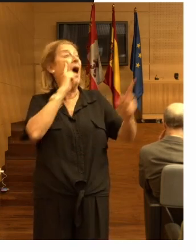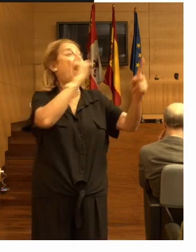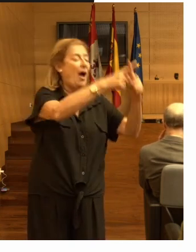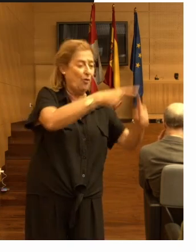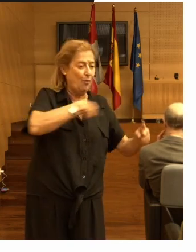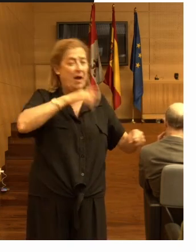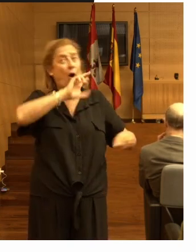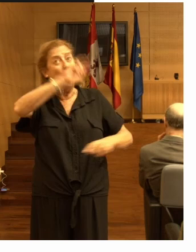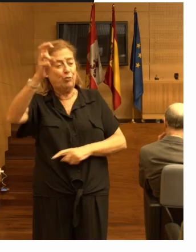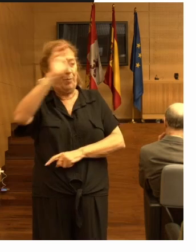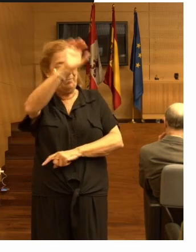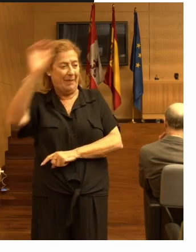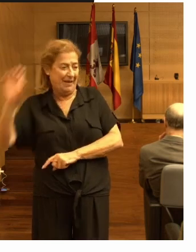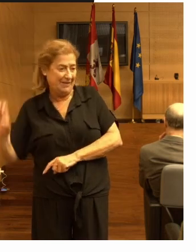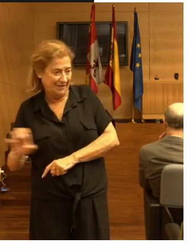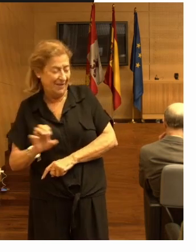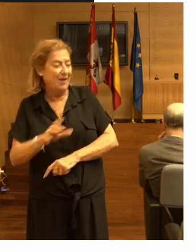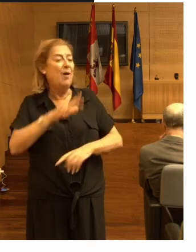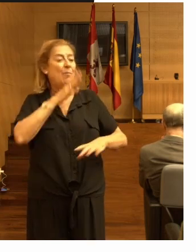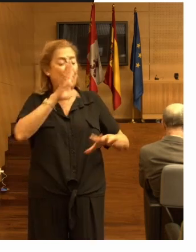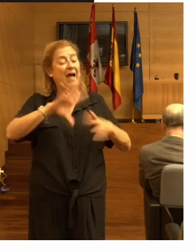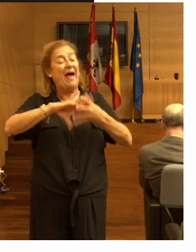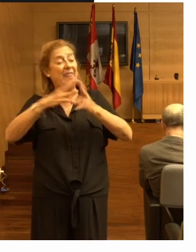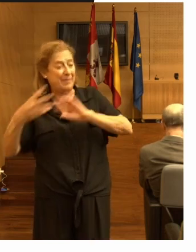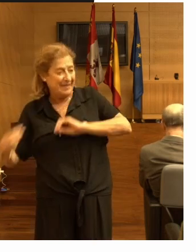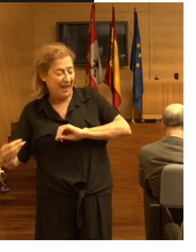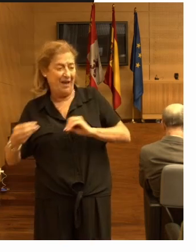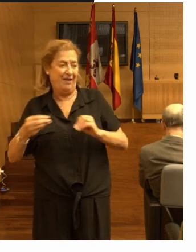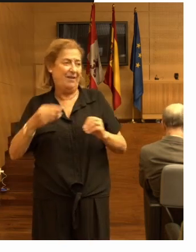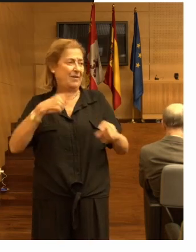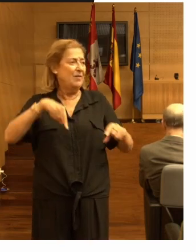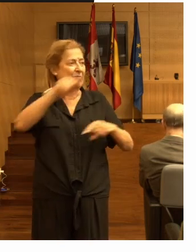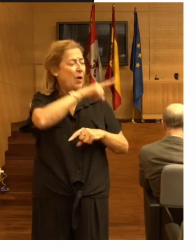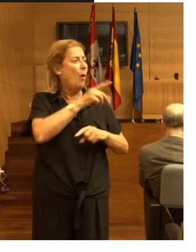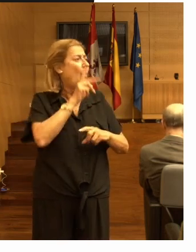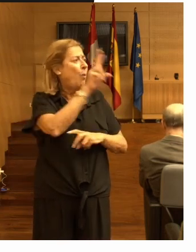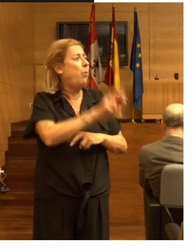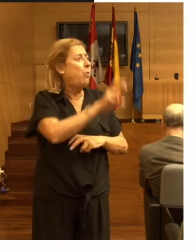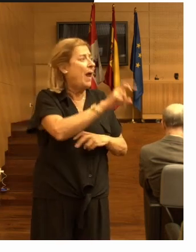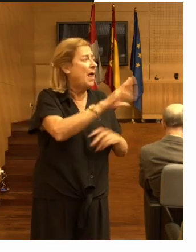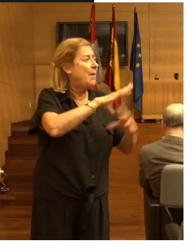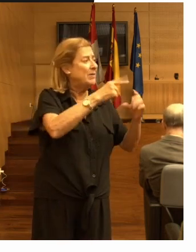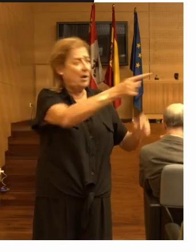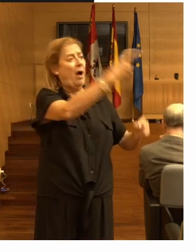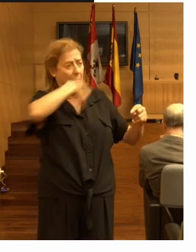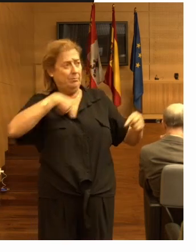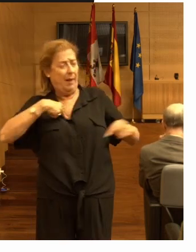a otros países poder adaptar lo que os resulte útil a vuestro país